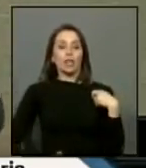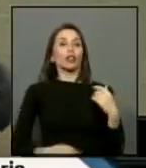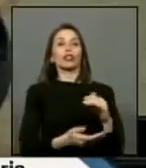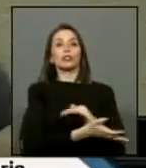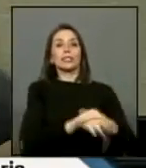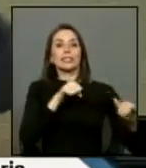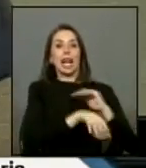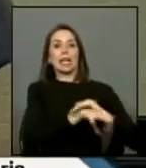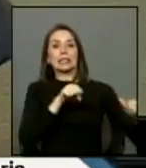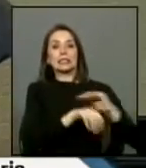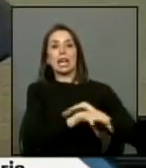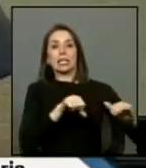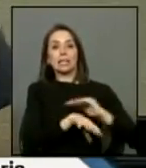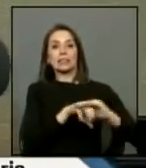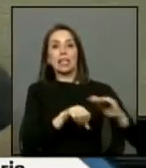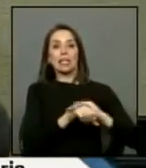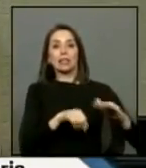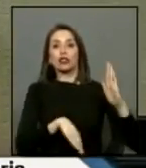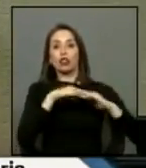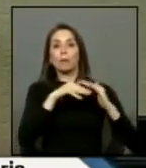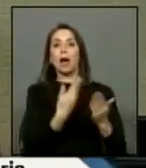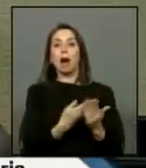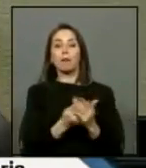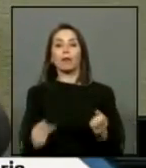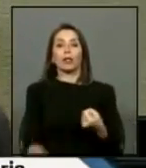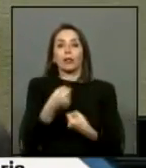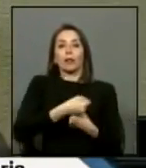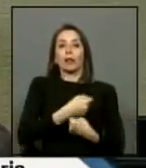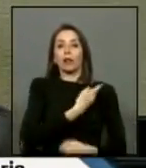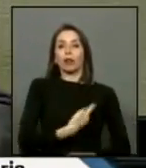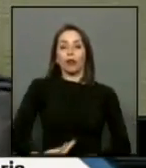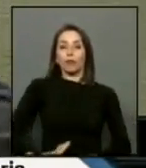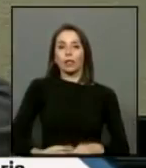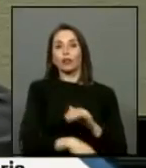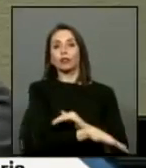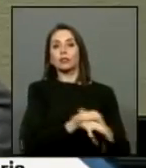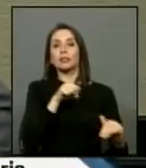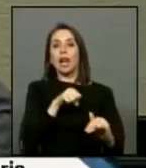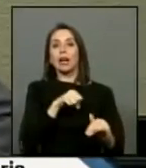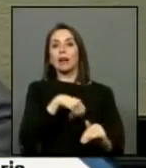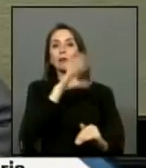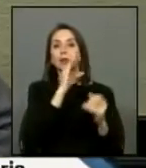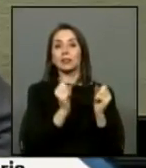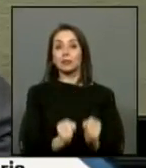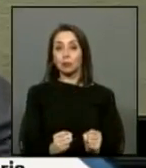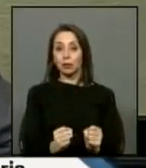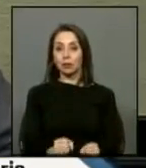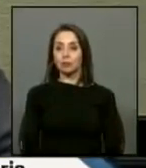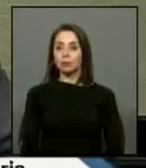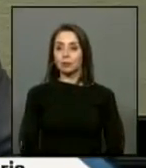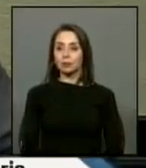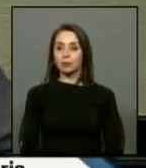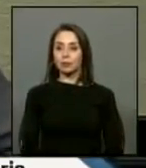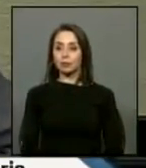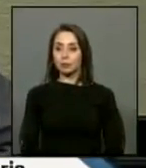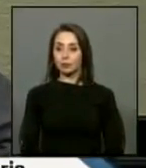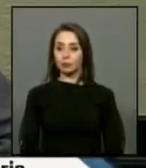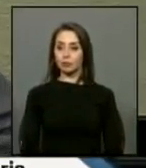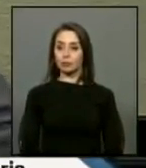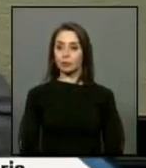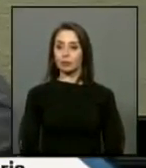sacar el máximo posible aprovechemos ahora que somos gobierno de sacar el máximo posible y